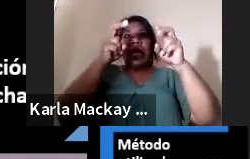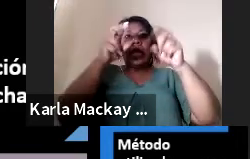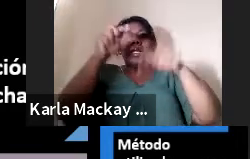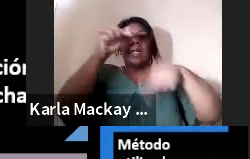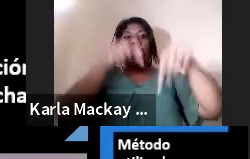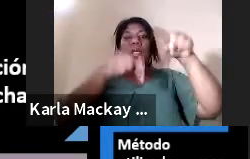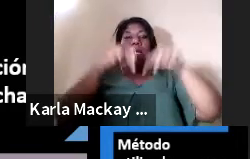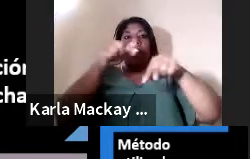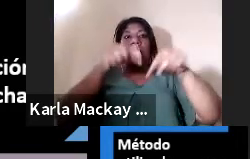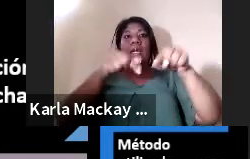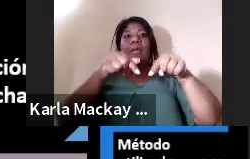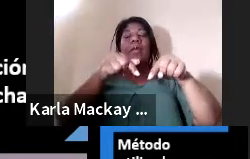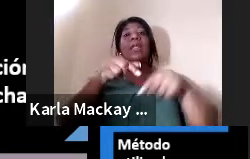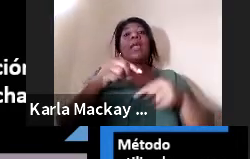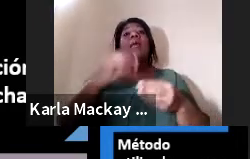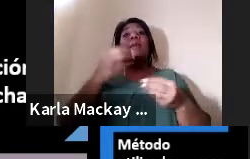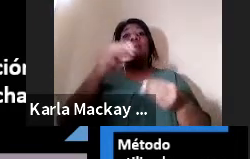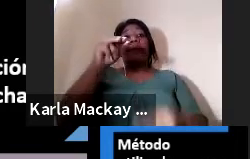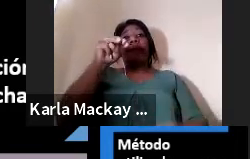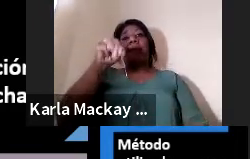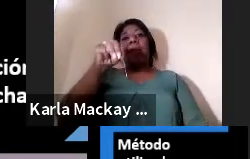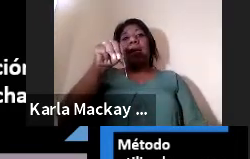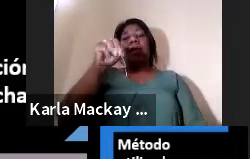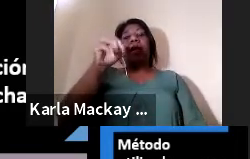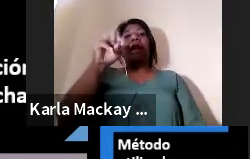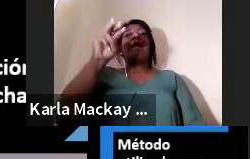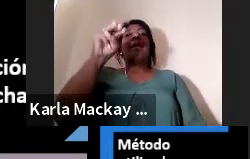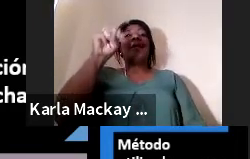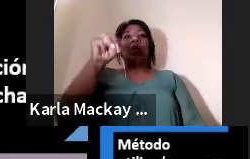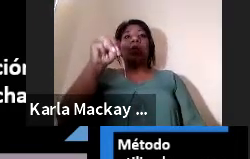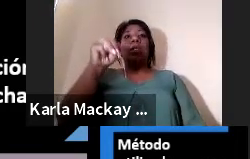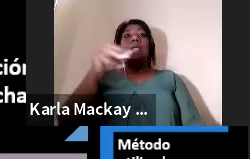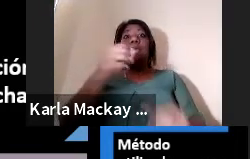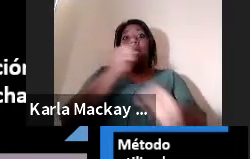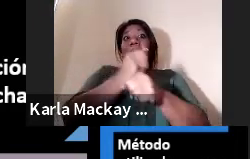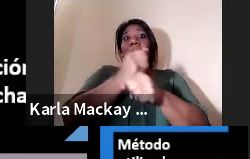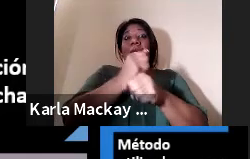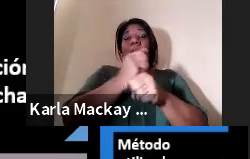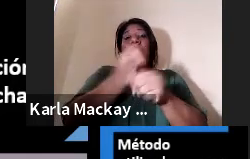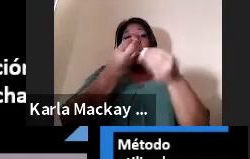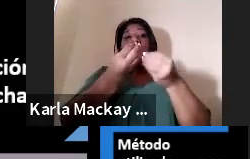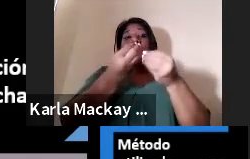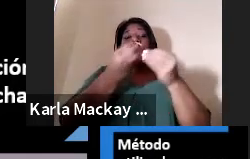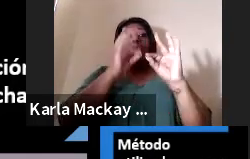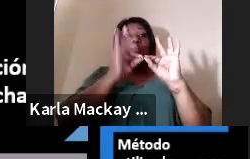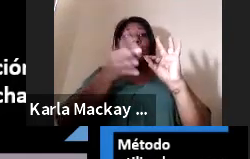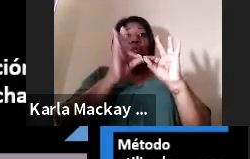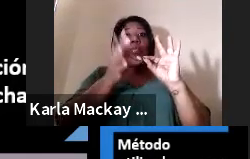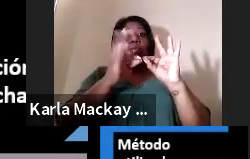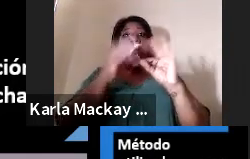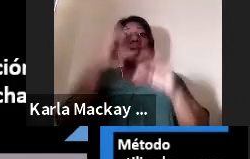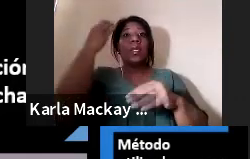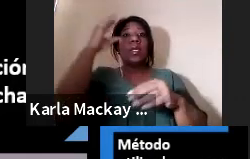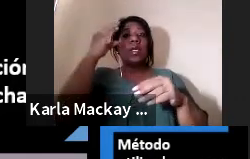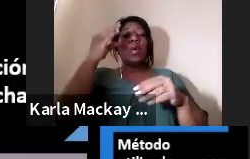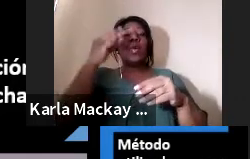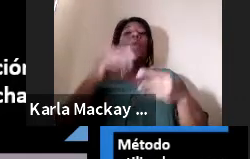que ha trabajado muchos años con los intérpretes y estas comunidades sordas, problemas auditivos,